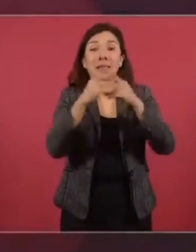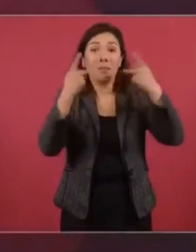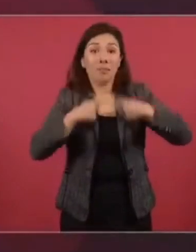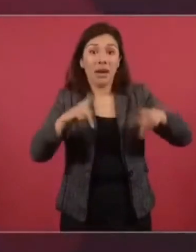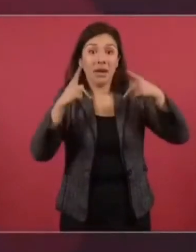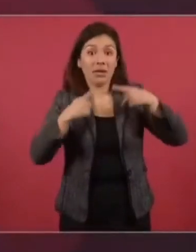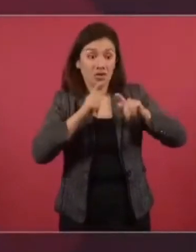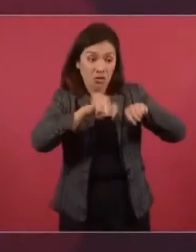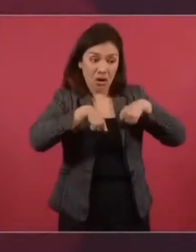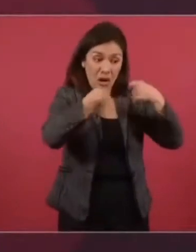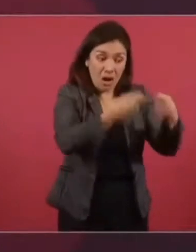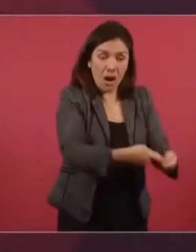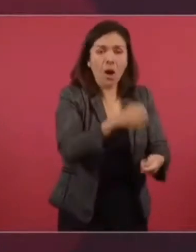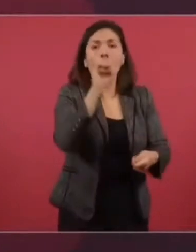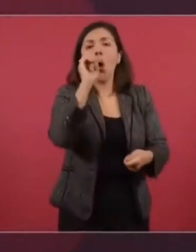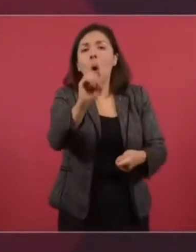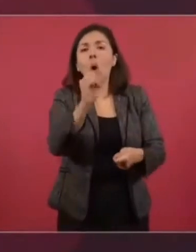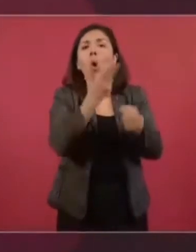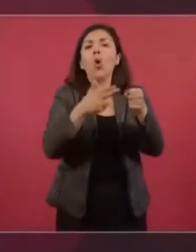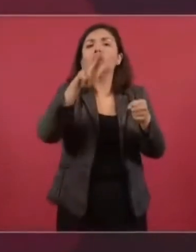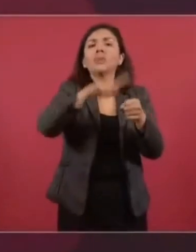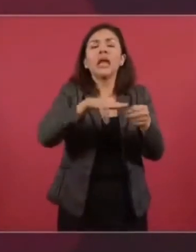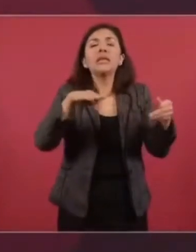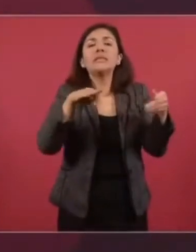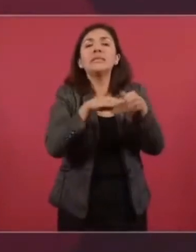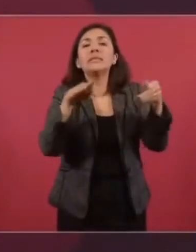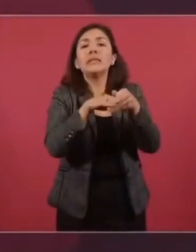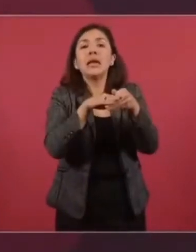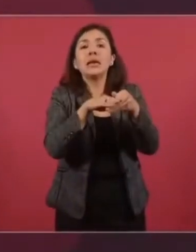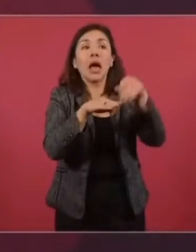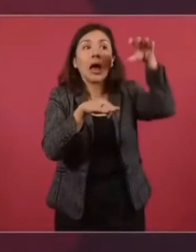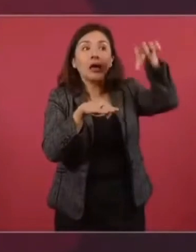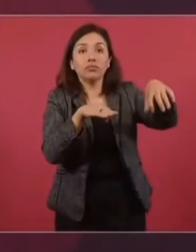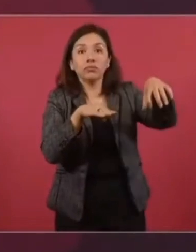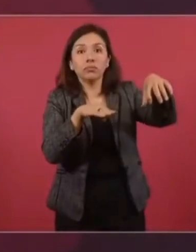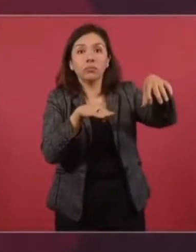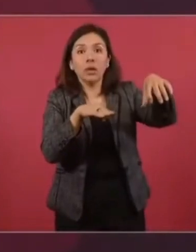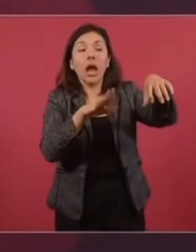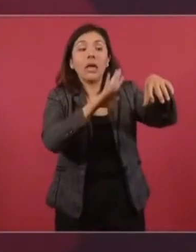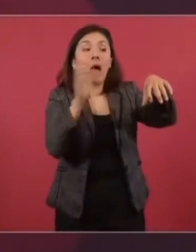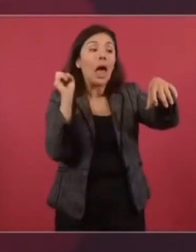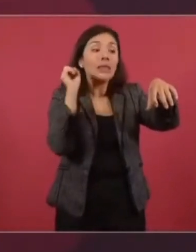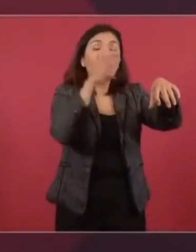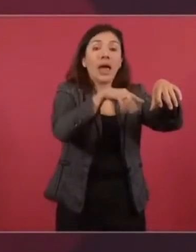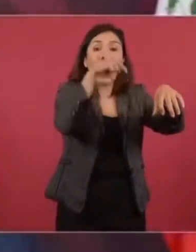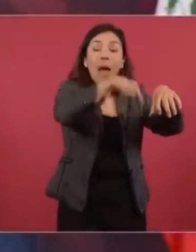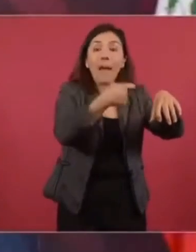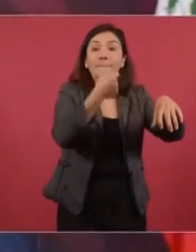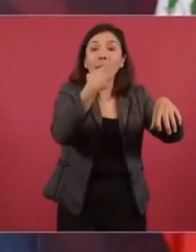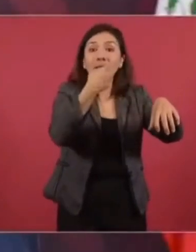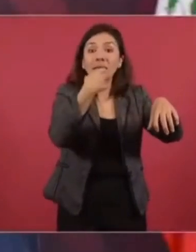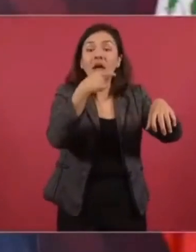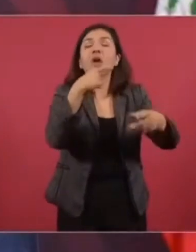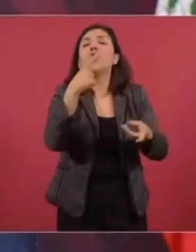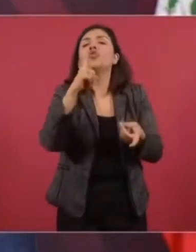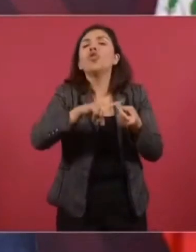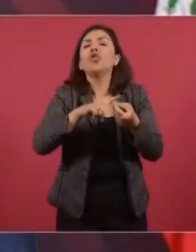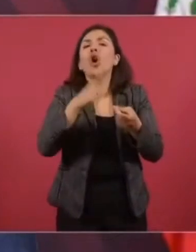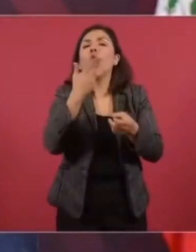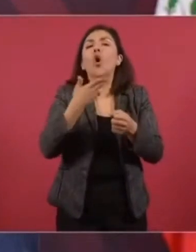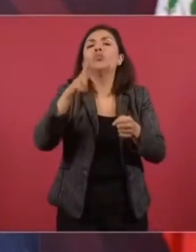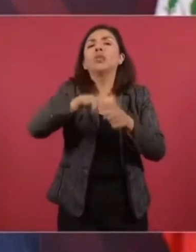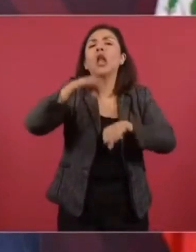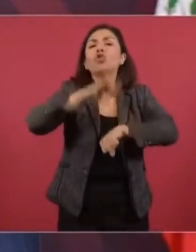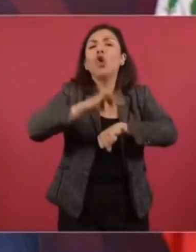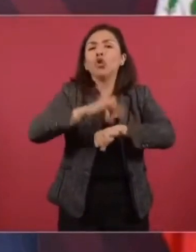paciente o a la unidad médica más cercana donde le hayan dado la receta, donde lo haya atendido el